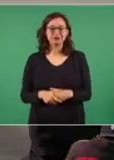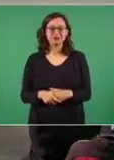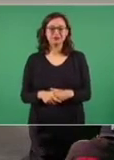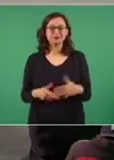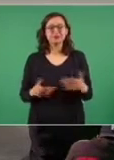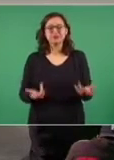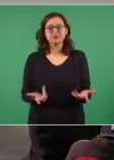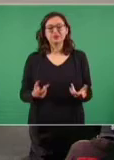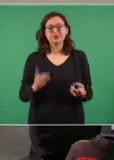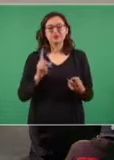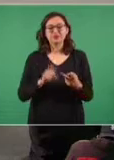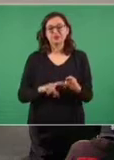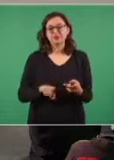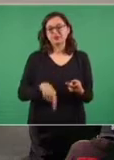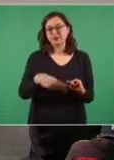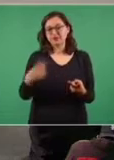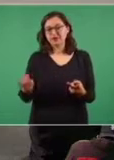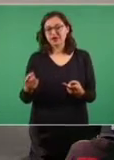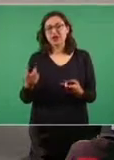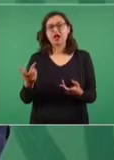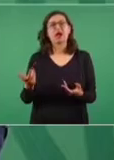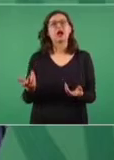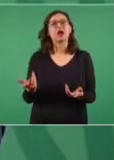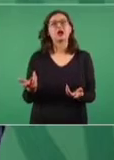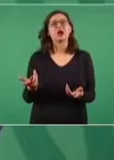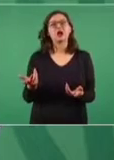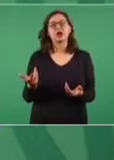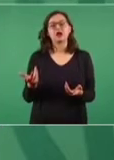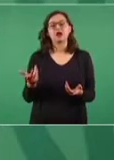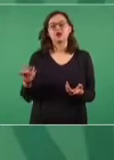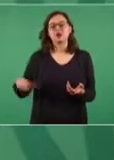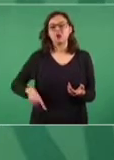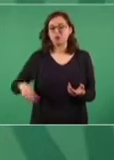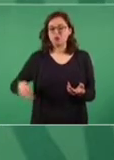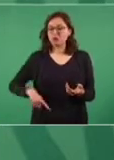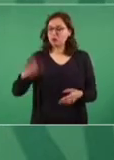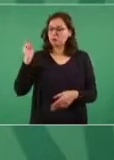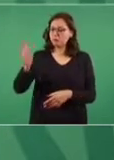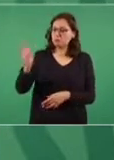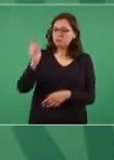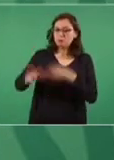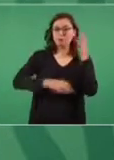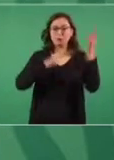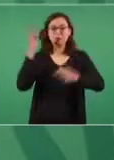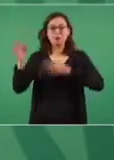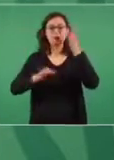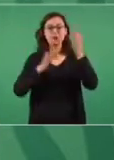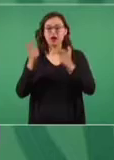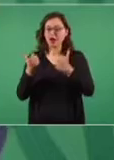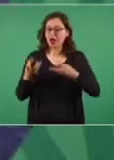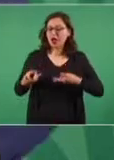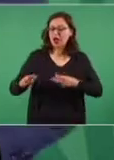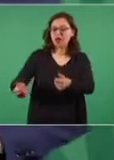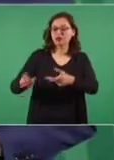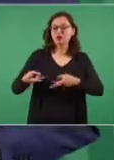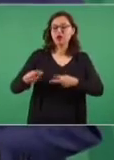¿Cuánto gastaba el gobierno en publicidad para que